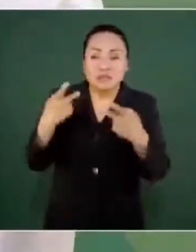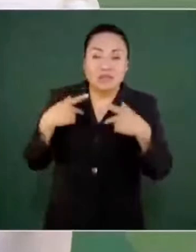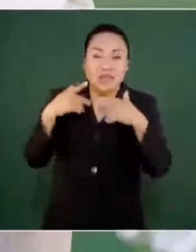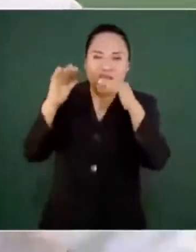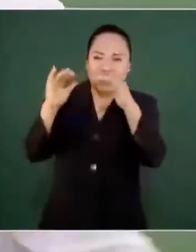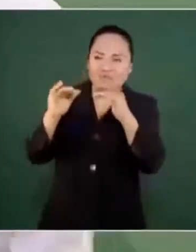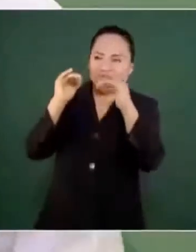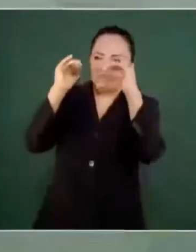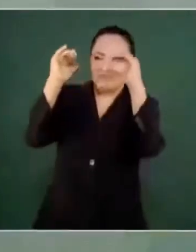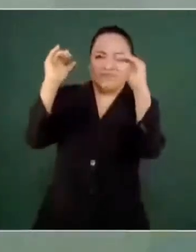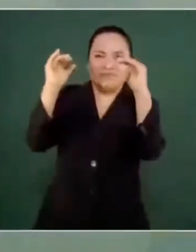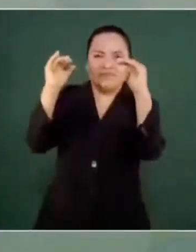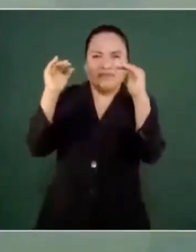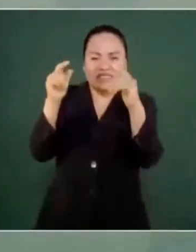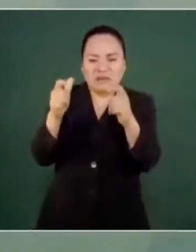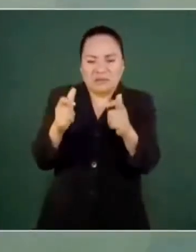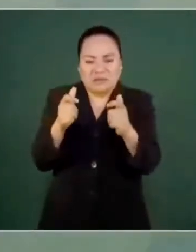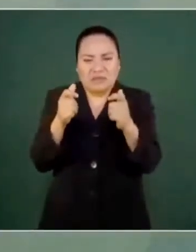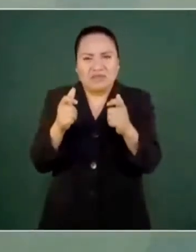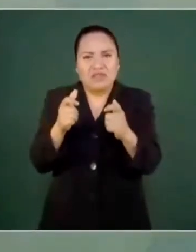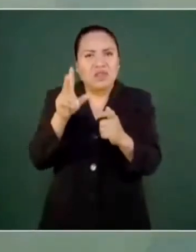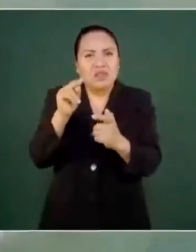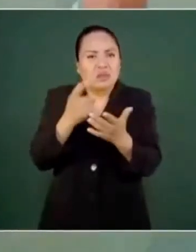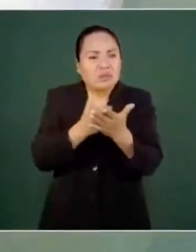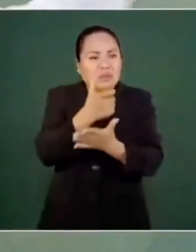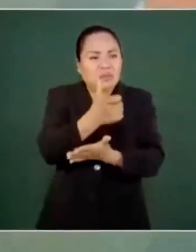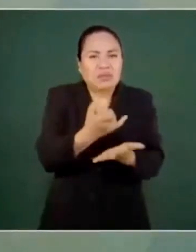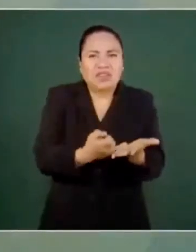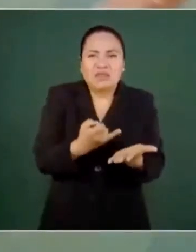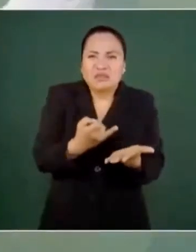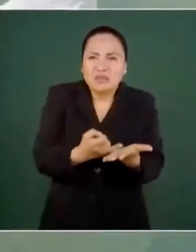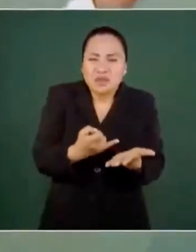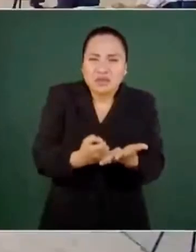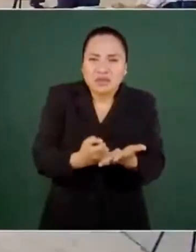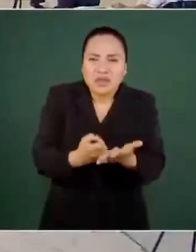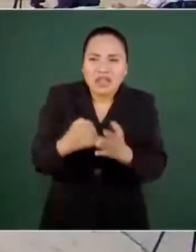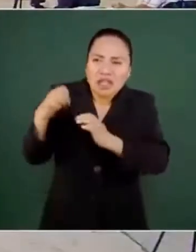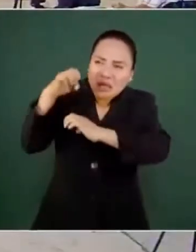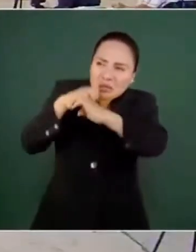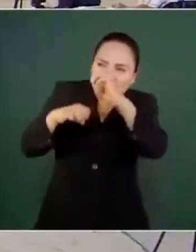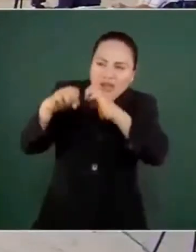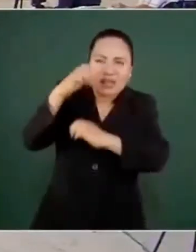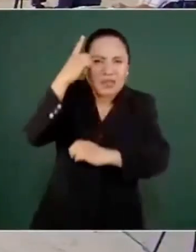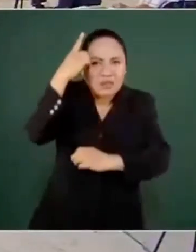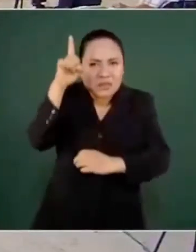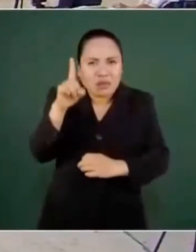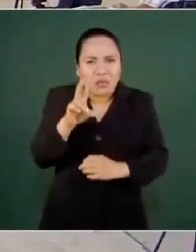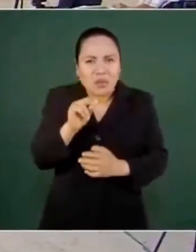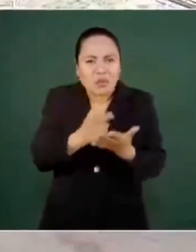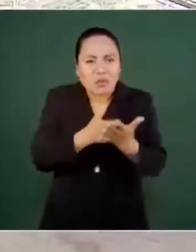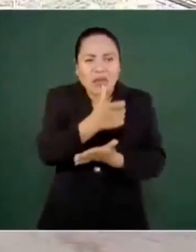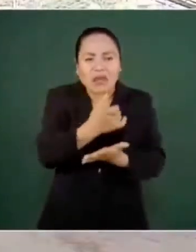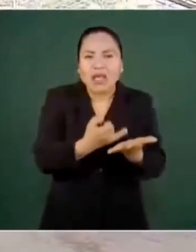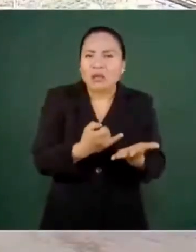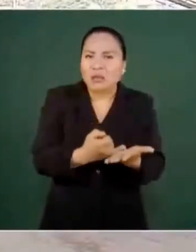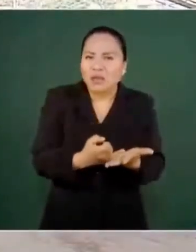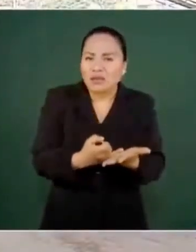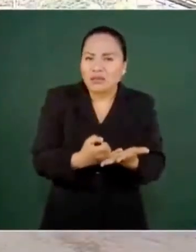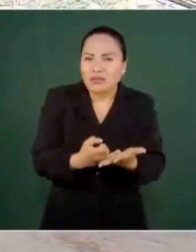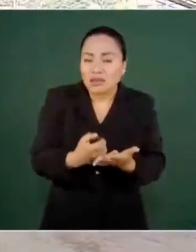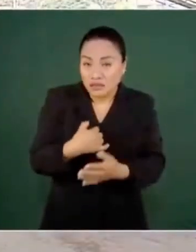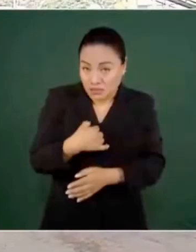pagaban impuestos, o estoy diciendo aquí una mentira. O ¿quién sabía,